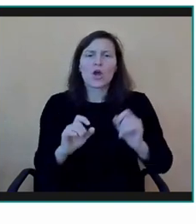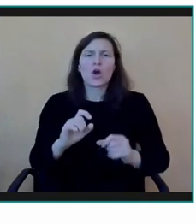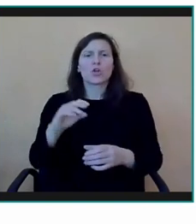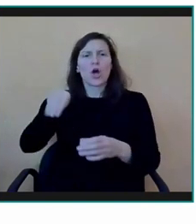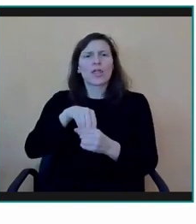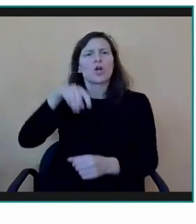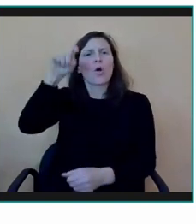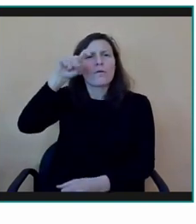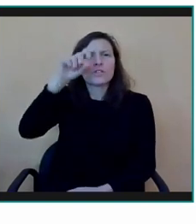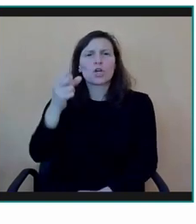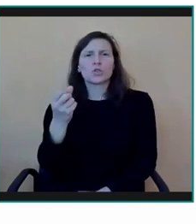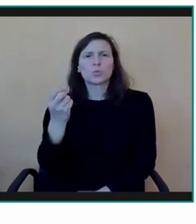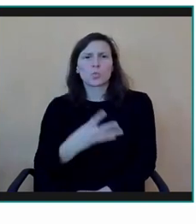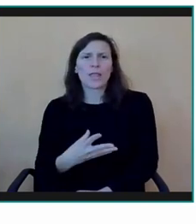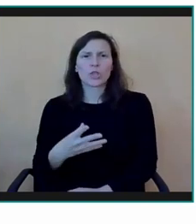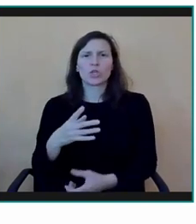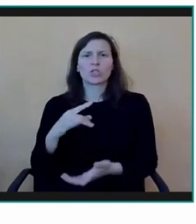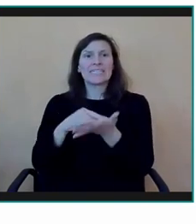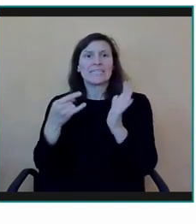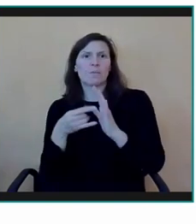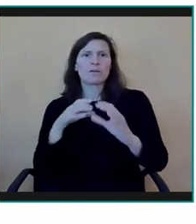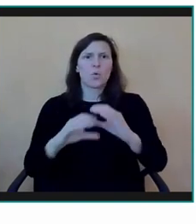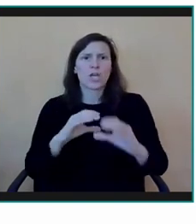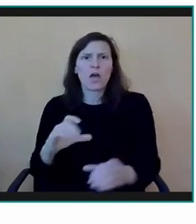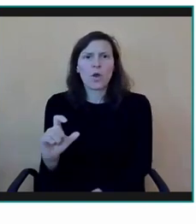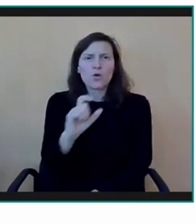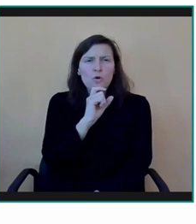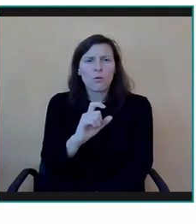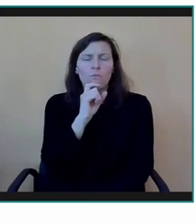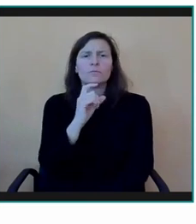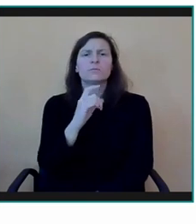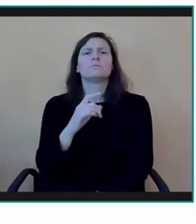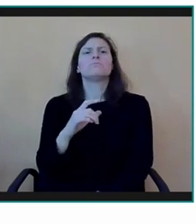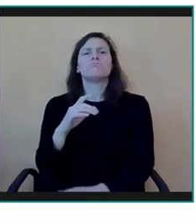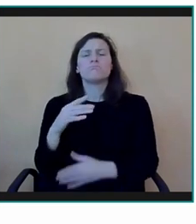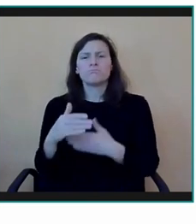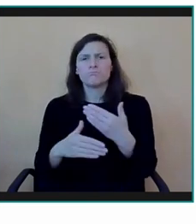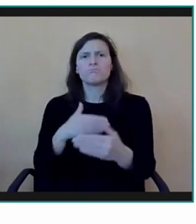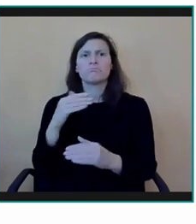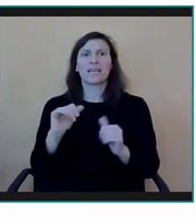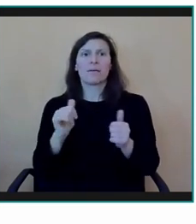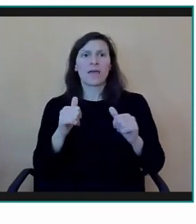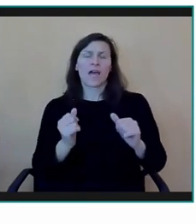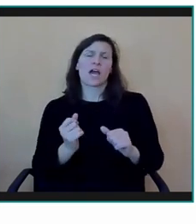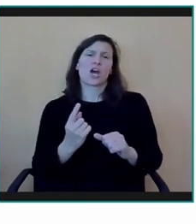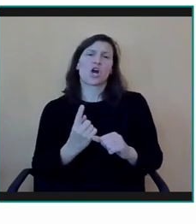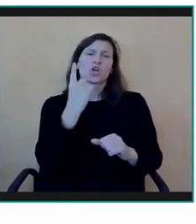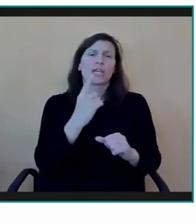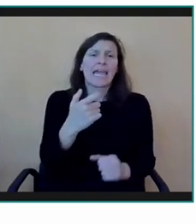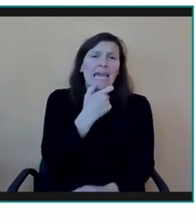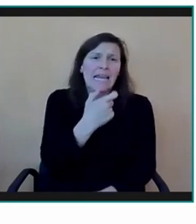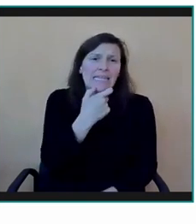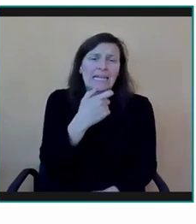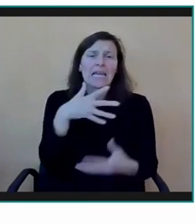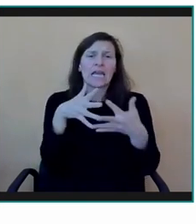de comunicación se podían utilizar en las aulas. Y por ahí, en el mundo, en los países nórdicos, en Inglaterra, en Estados